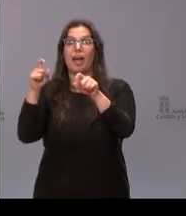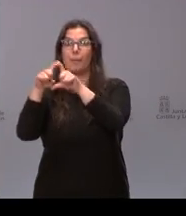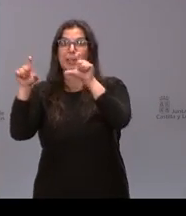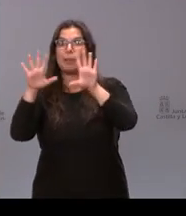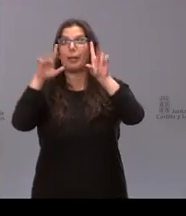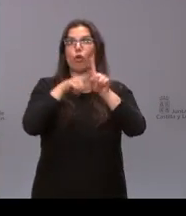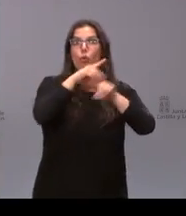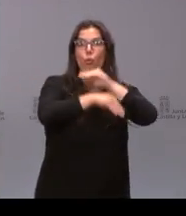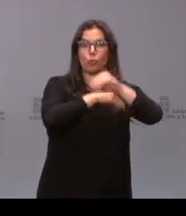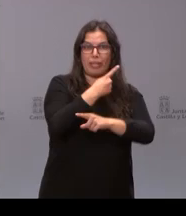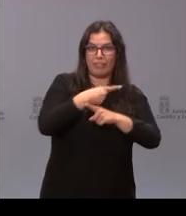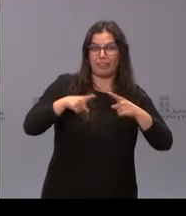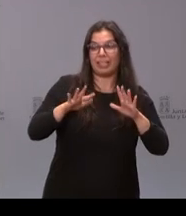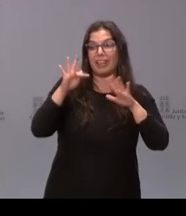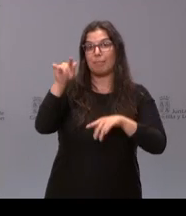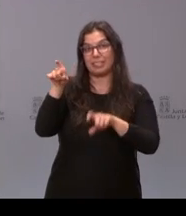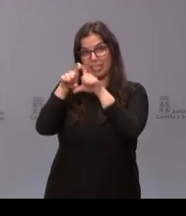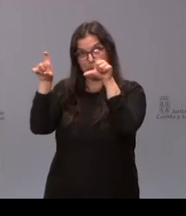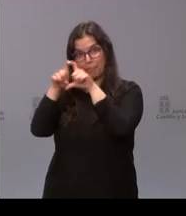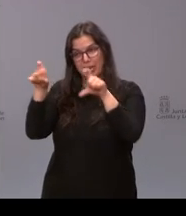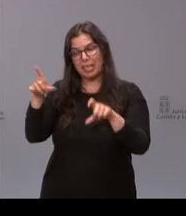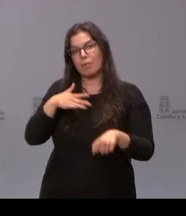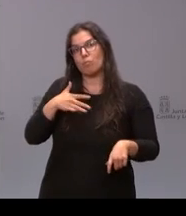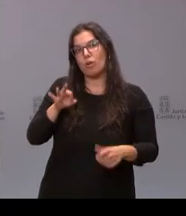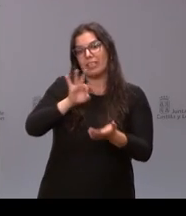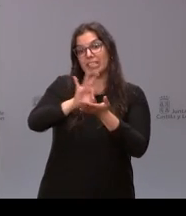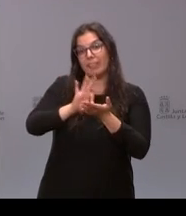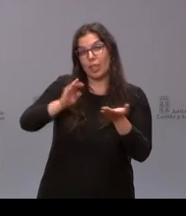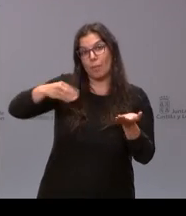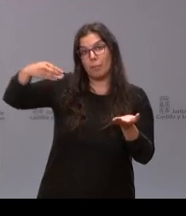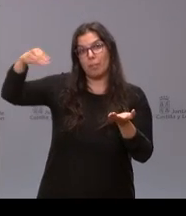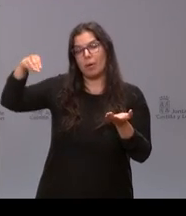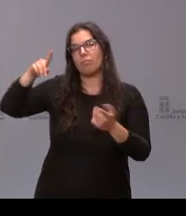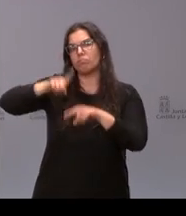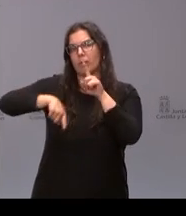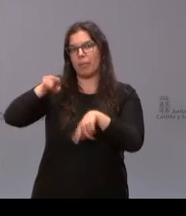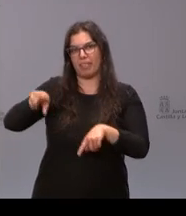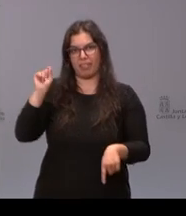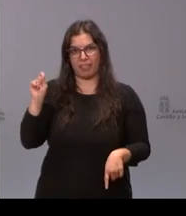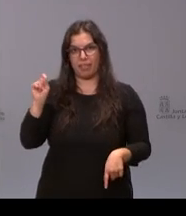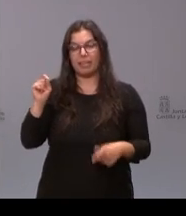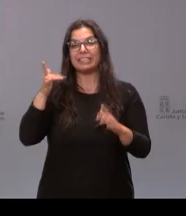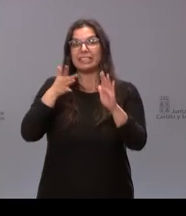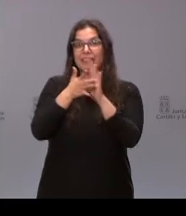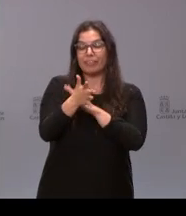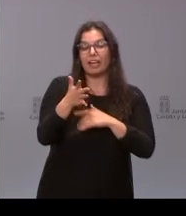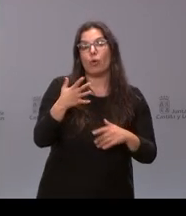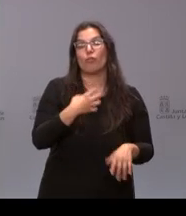concesionaria se reserva la prestación de los servicios accesorios queda por tanto una función